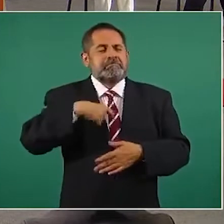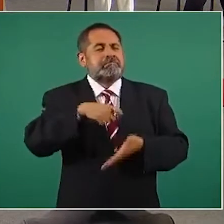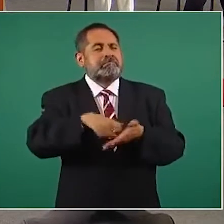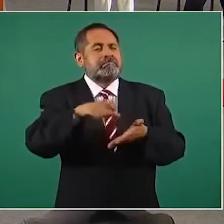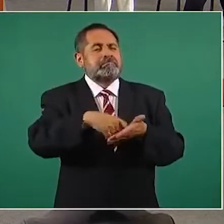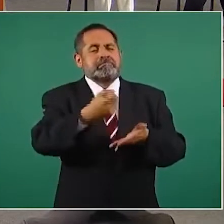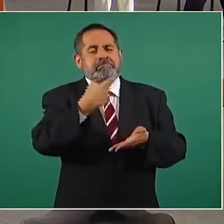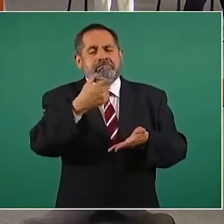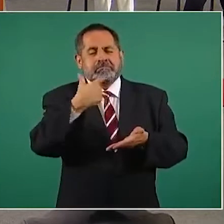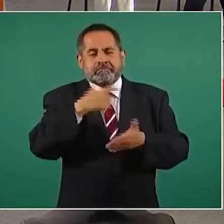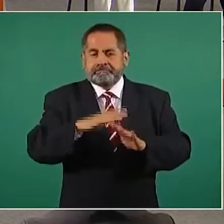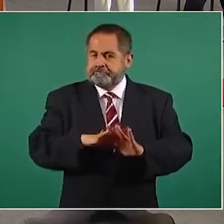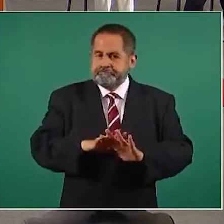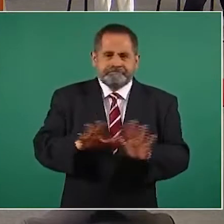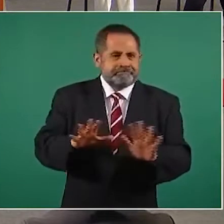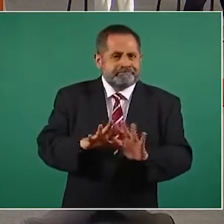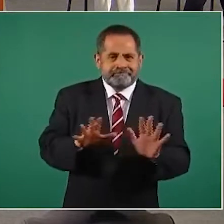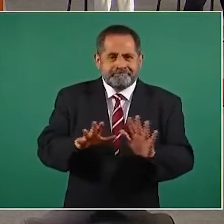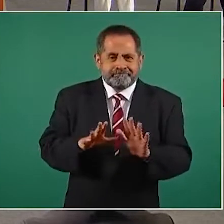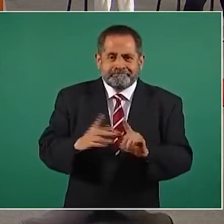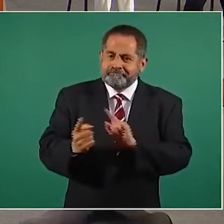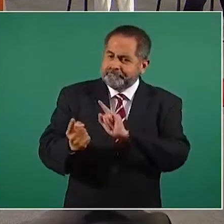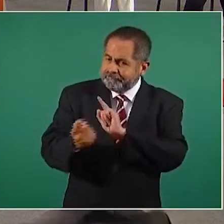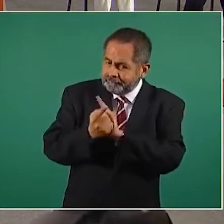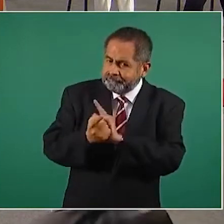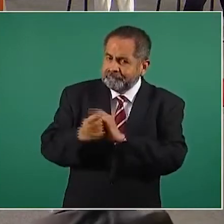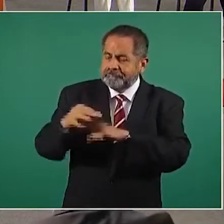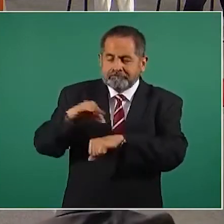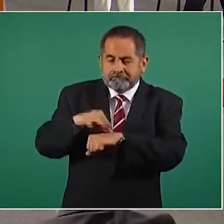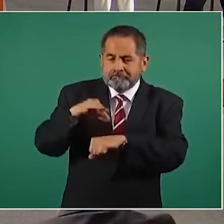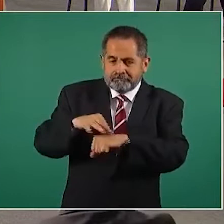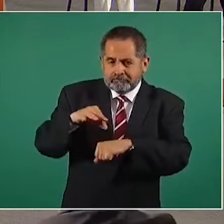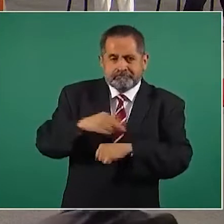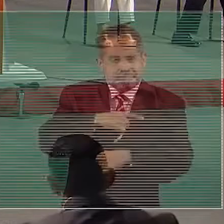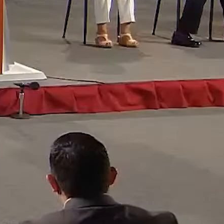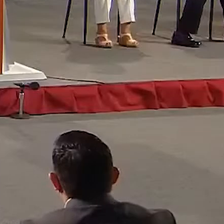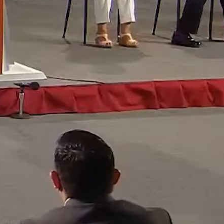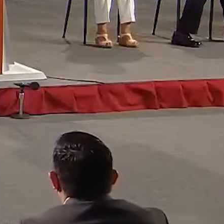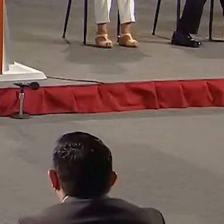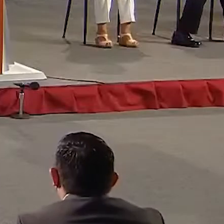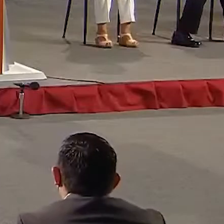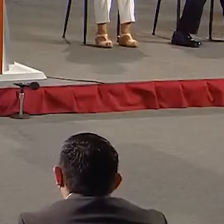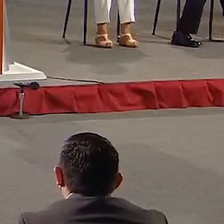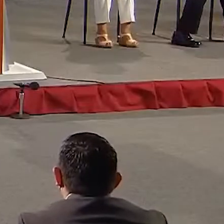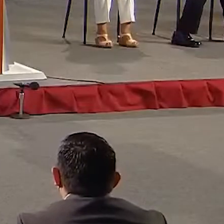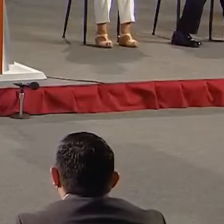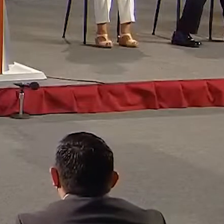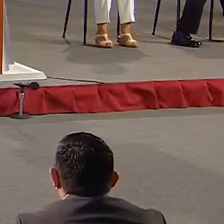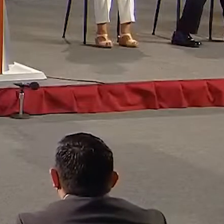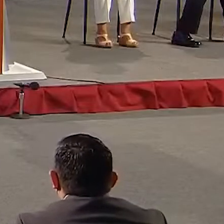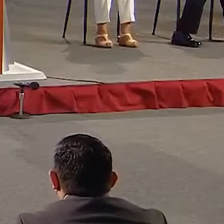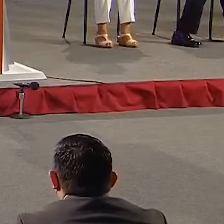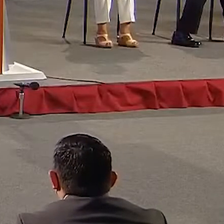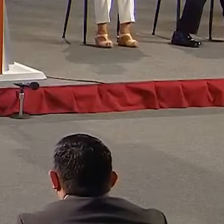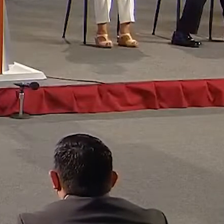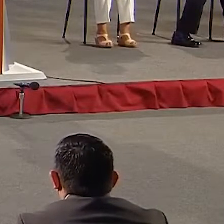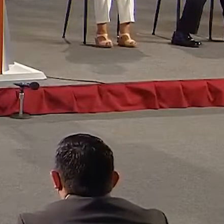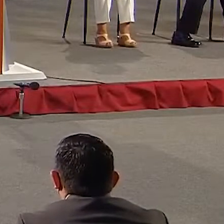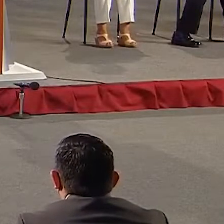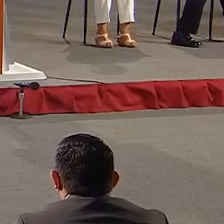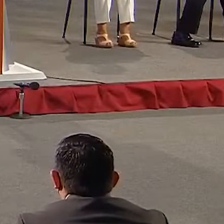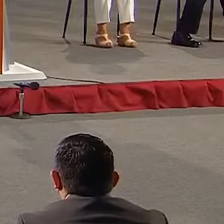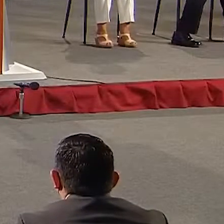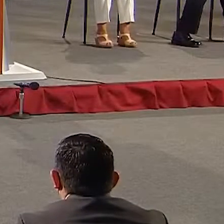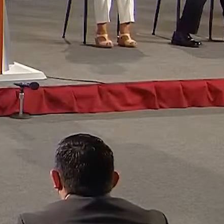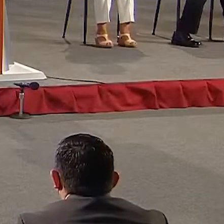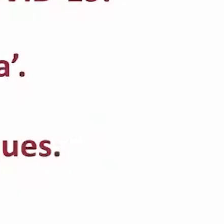de manera inapropiada o a través de algún amigo, o que consigas ciertos medicamentos que te pueden